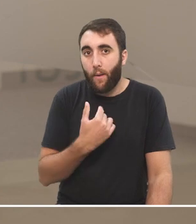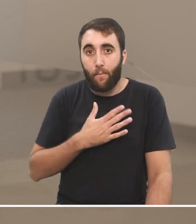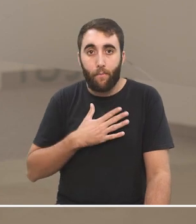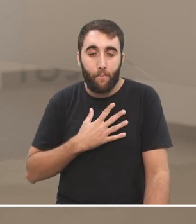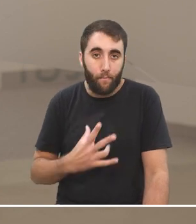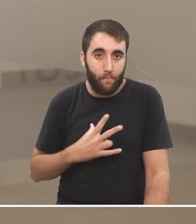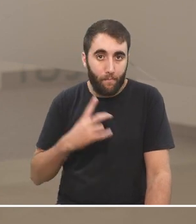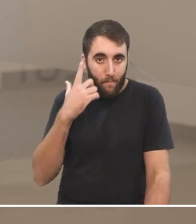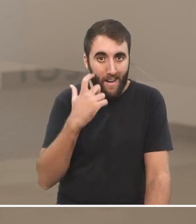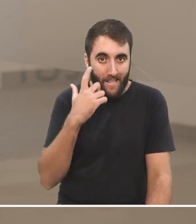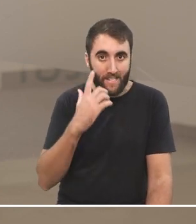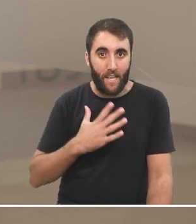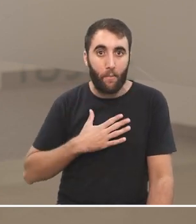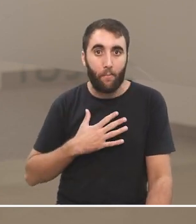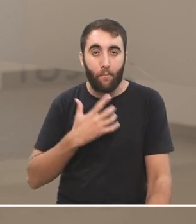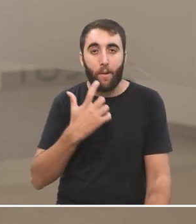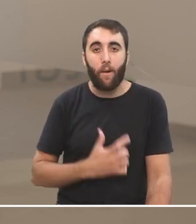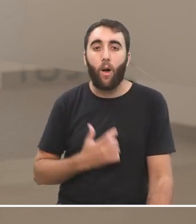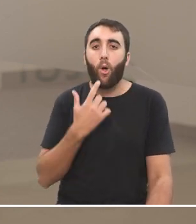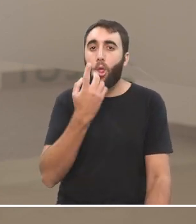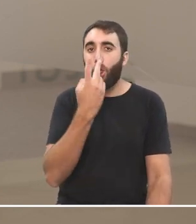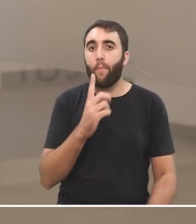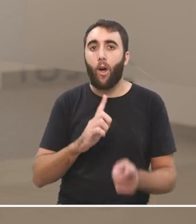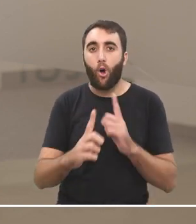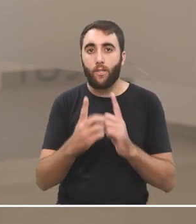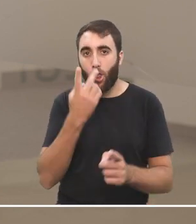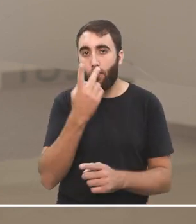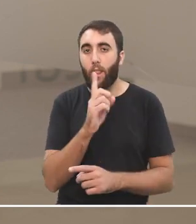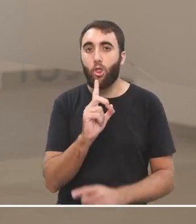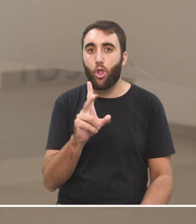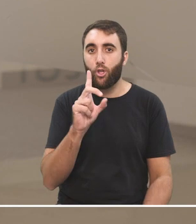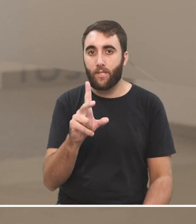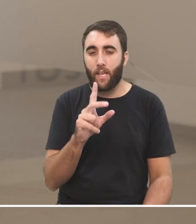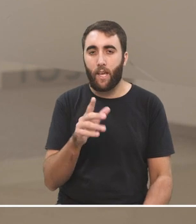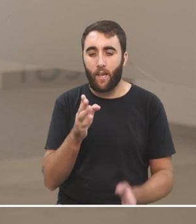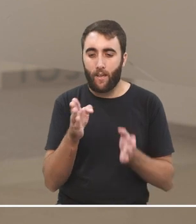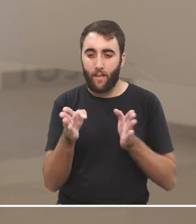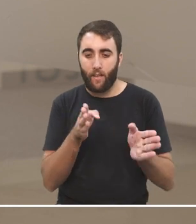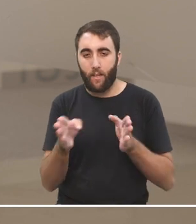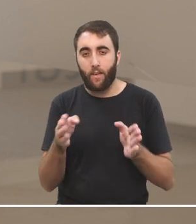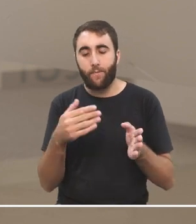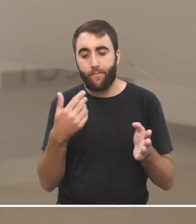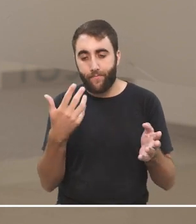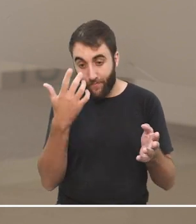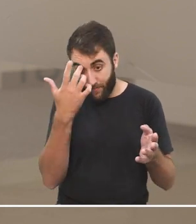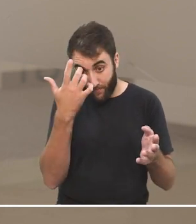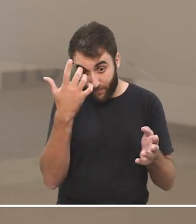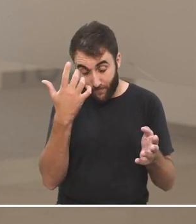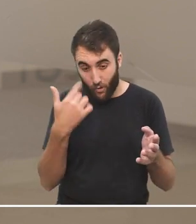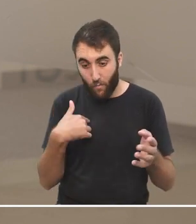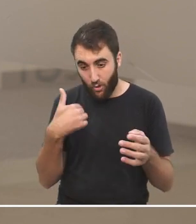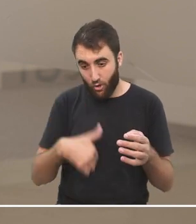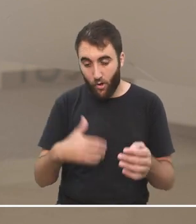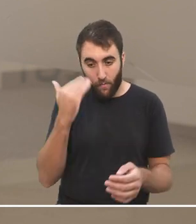personal en este tipo de reflexión. Que fue cuando, 2011 y 2012, como